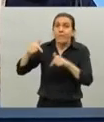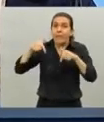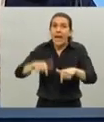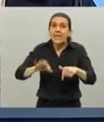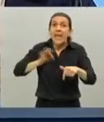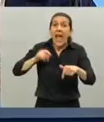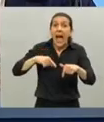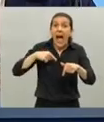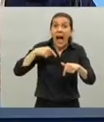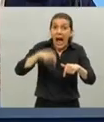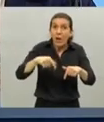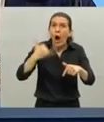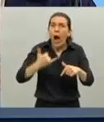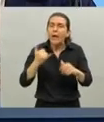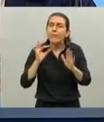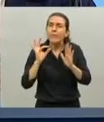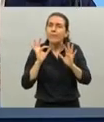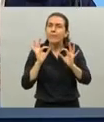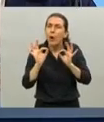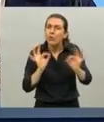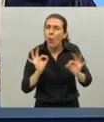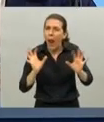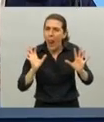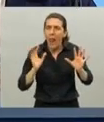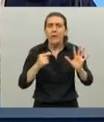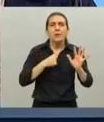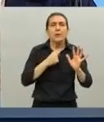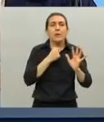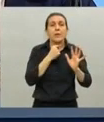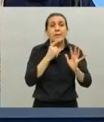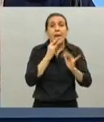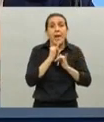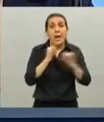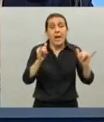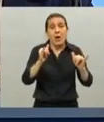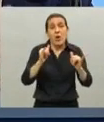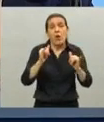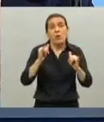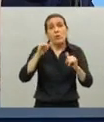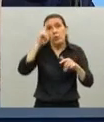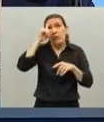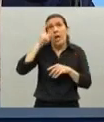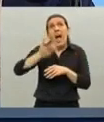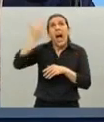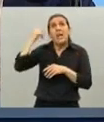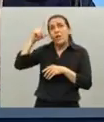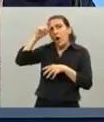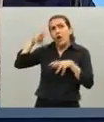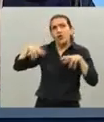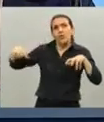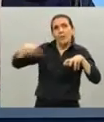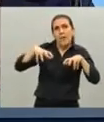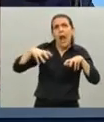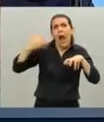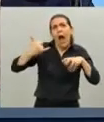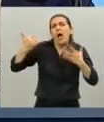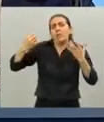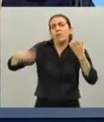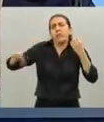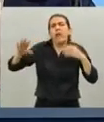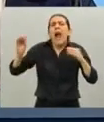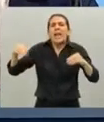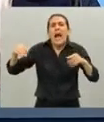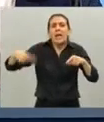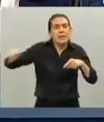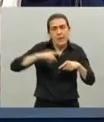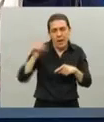hay particularidades yo quería ilustrar así que el sistema no estaba suficientemente expandido en condiciones